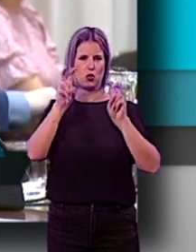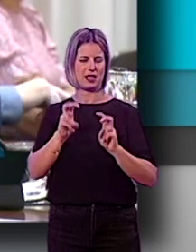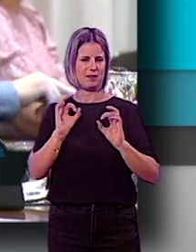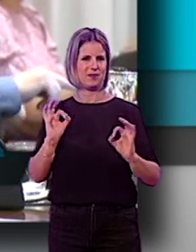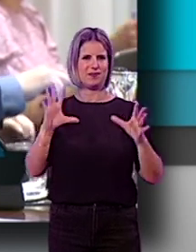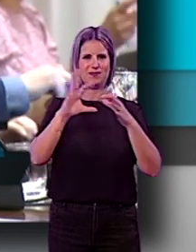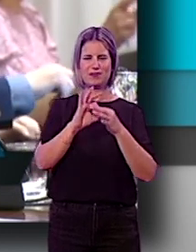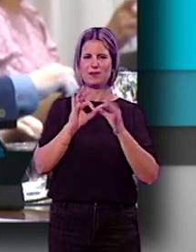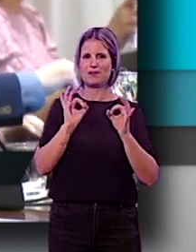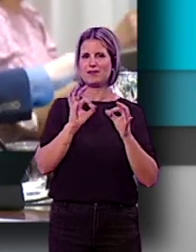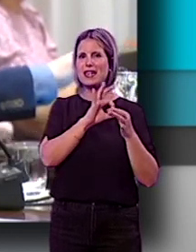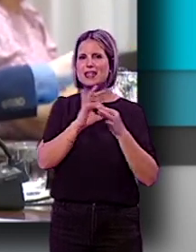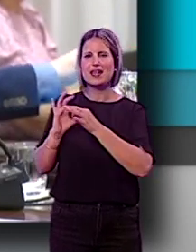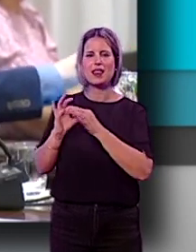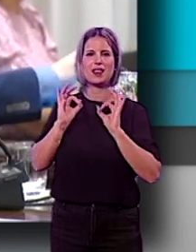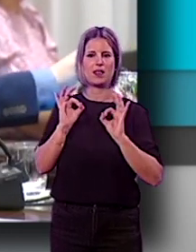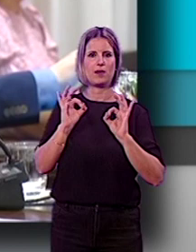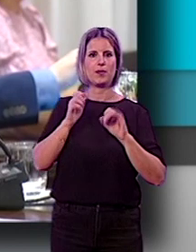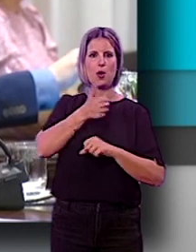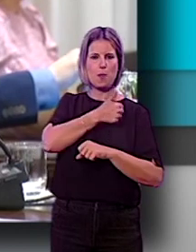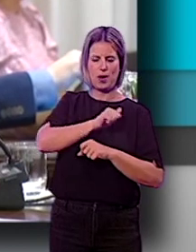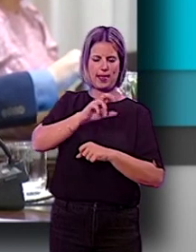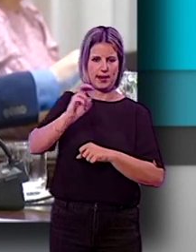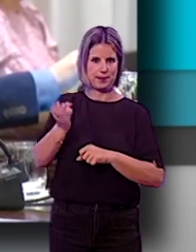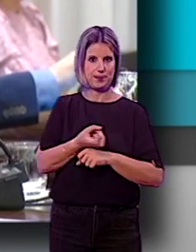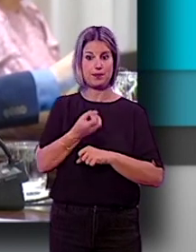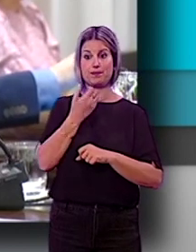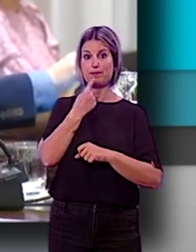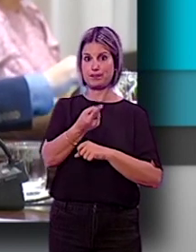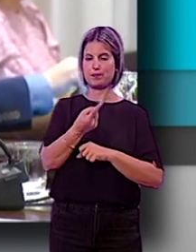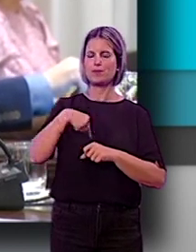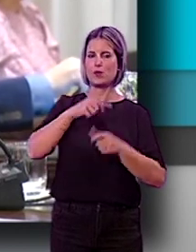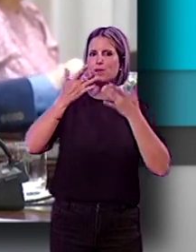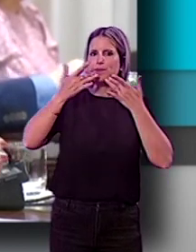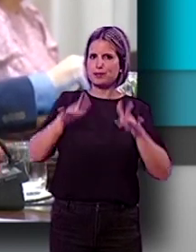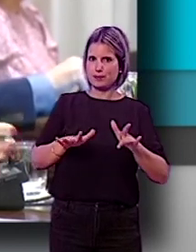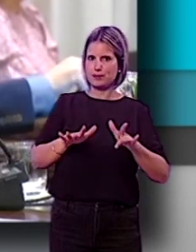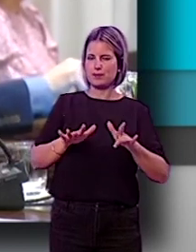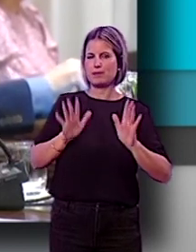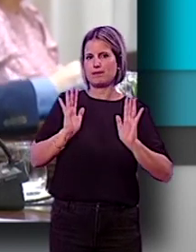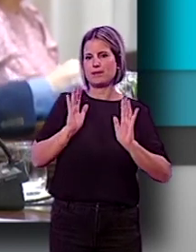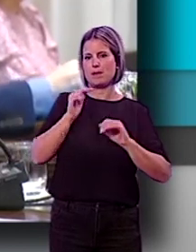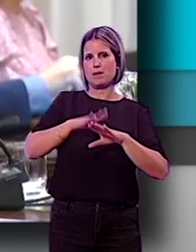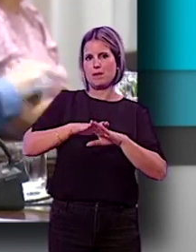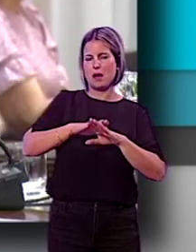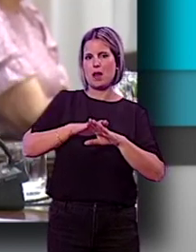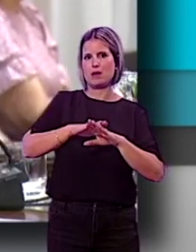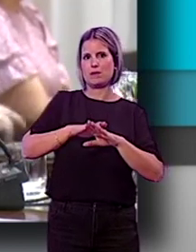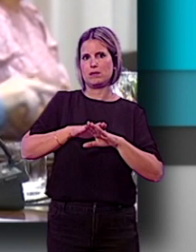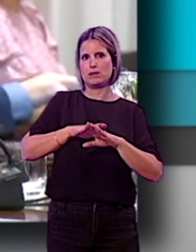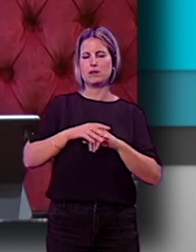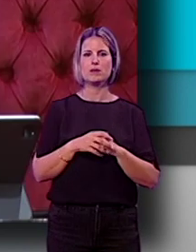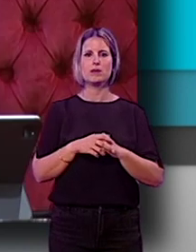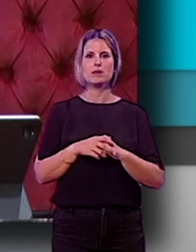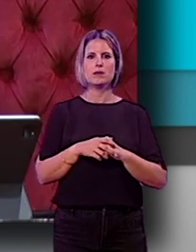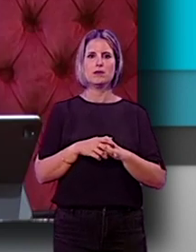relación también a policía y demás. Como digo, nos vamos a abstener y para posicionamiento definitivo en pleno tiempo.